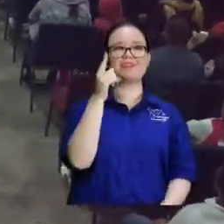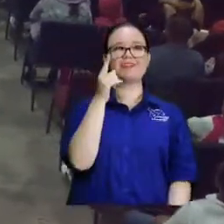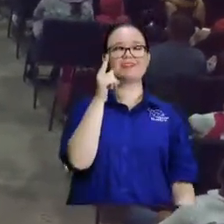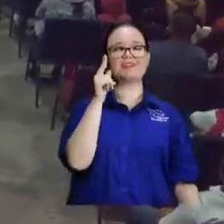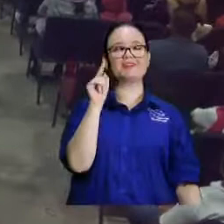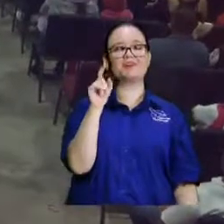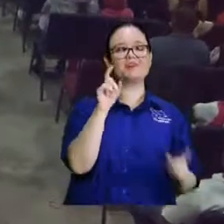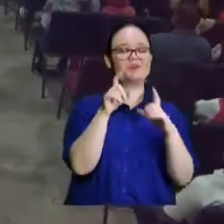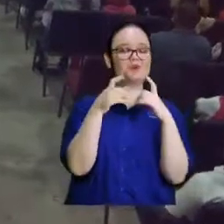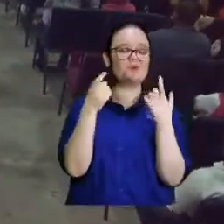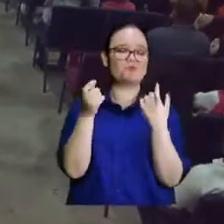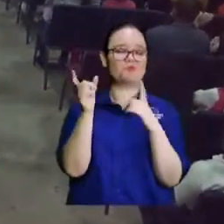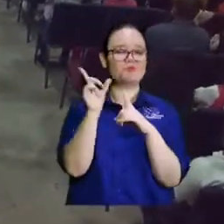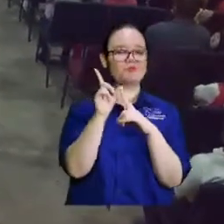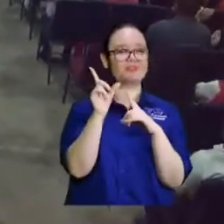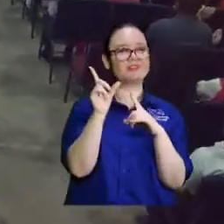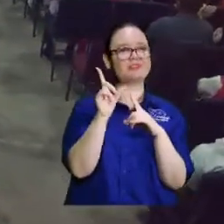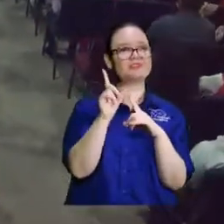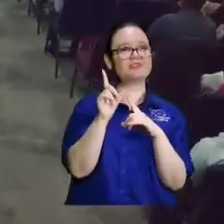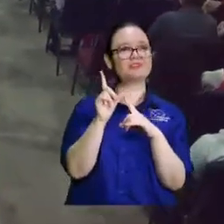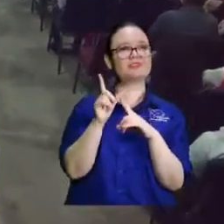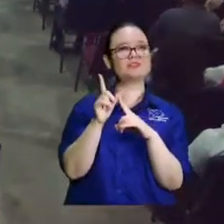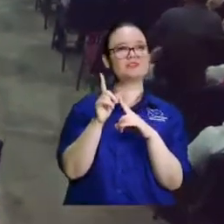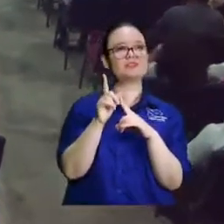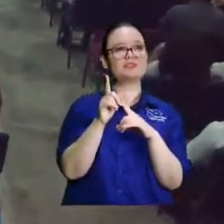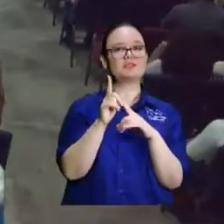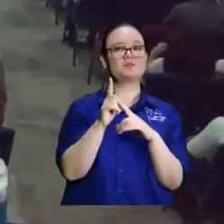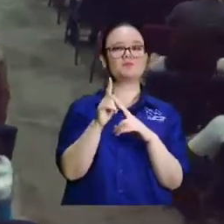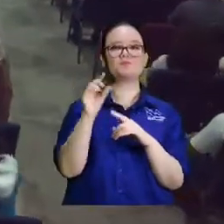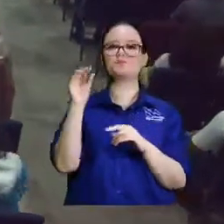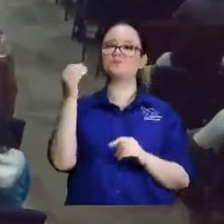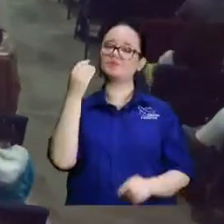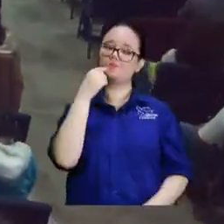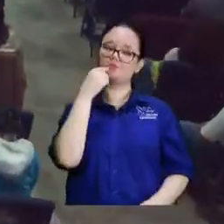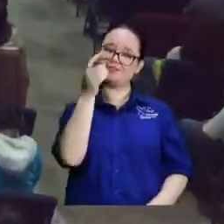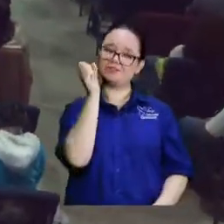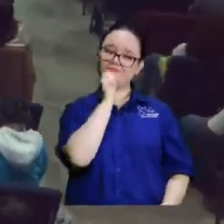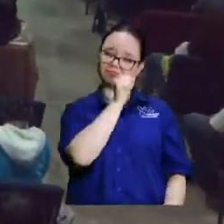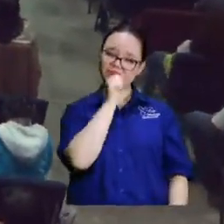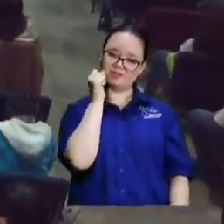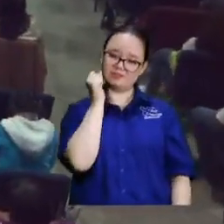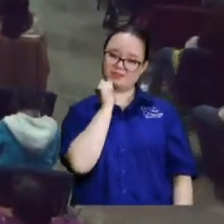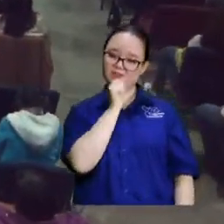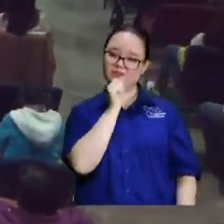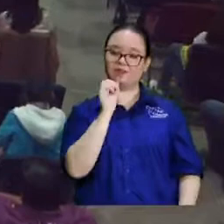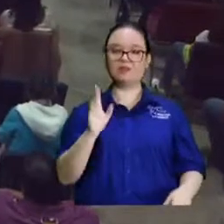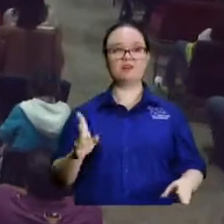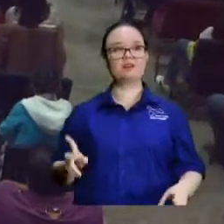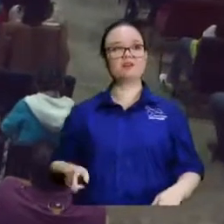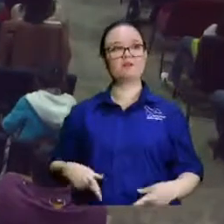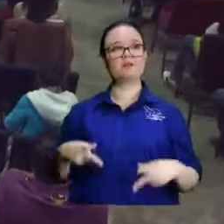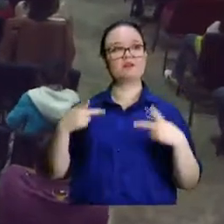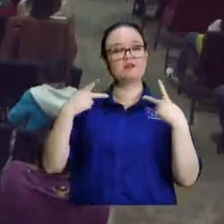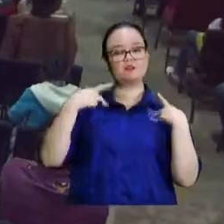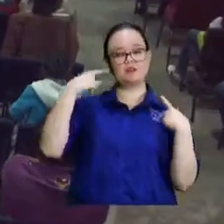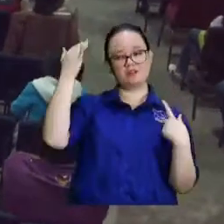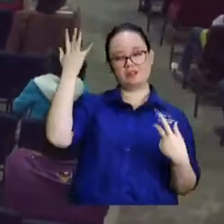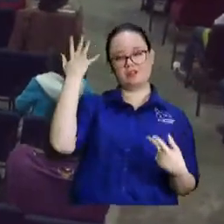no, yo sí lo sé, pero no, tiene un micrófono, ¿tú lo sabes? Ahí tiene el micrófono, ¿cómo es que dice ese himno? Vivo cada día,